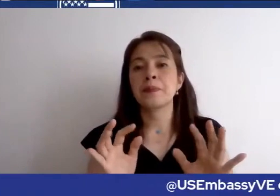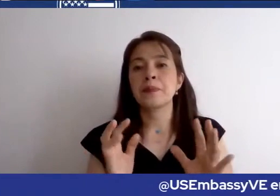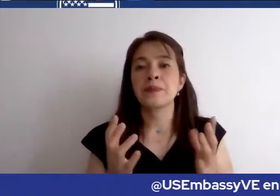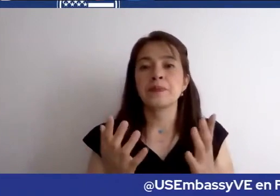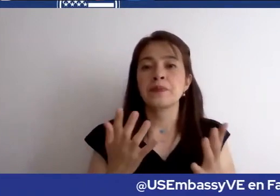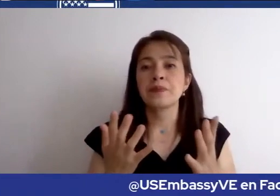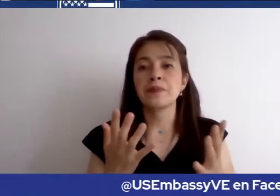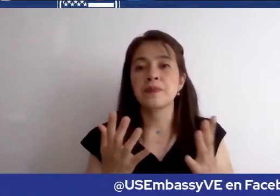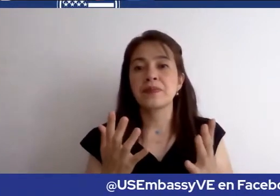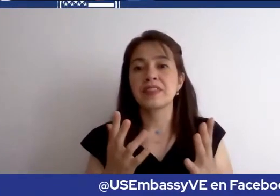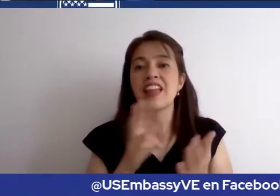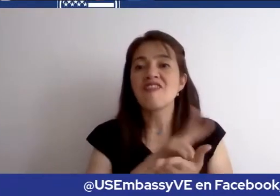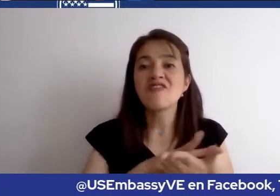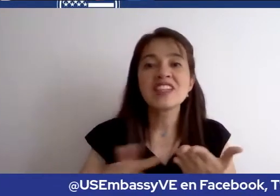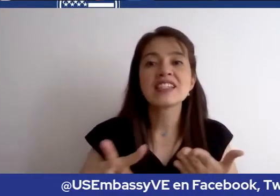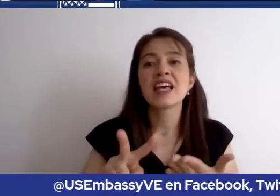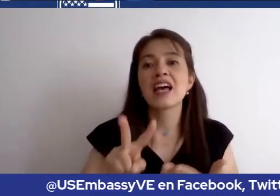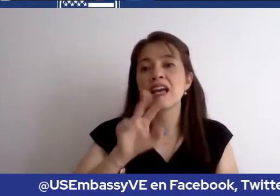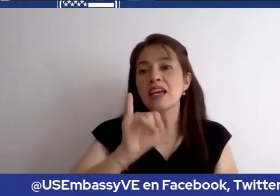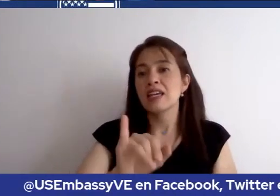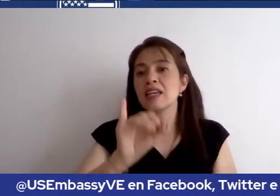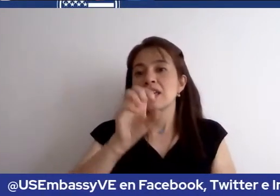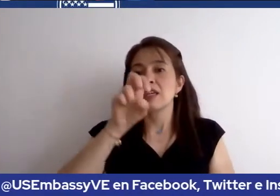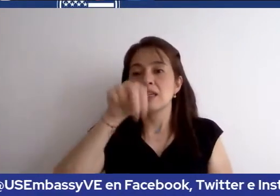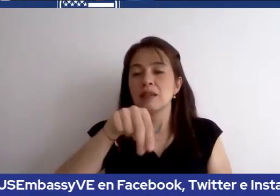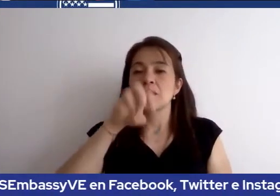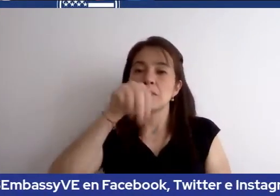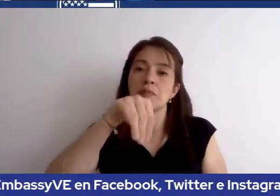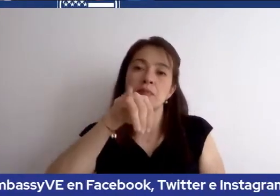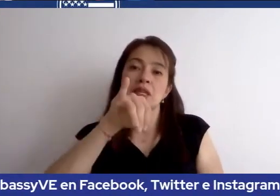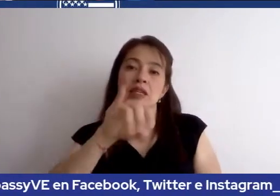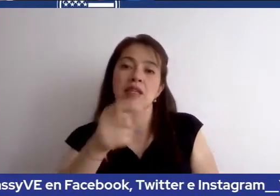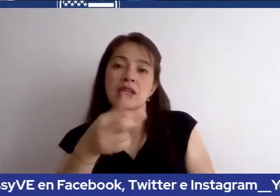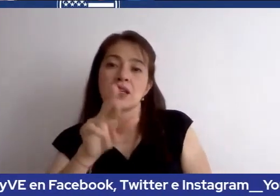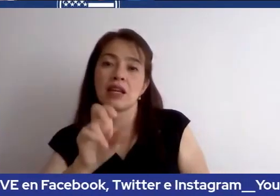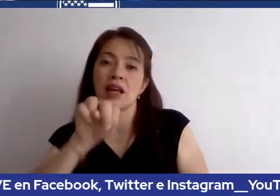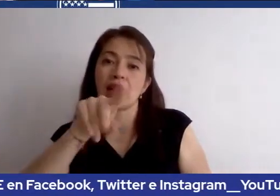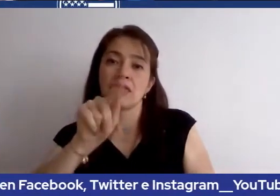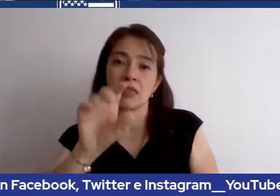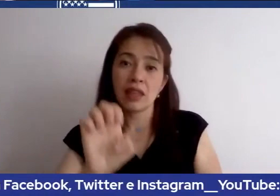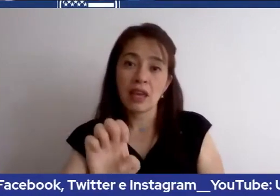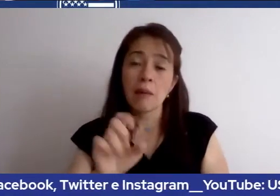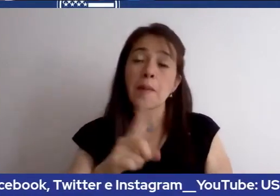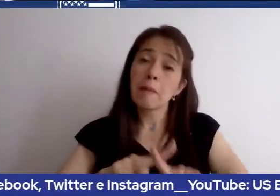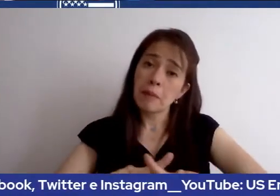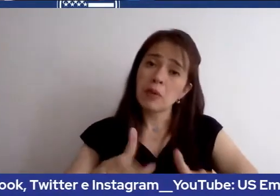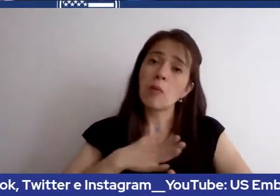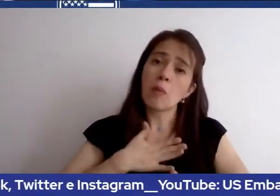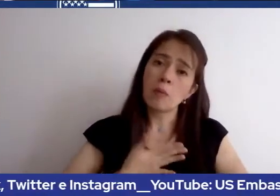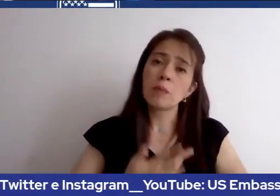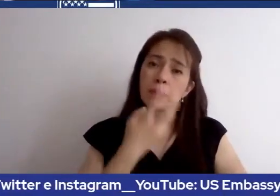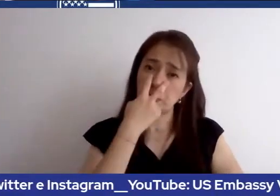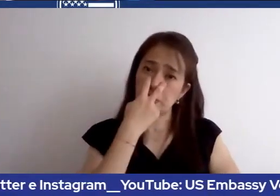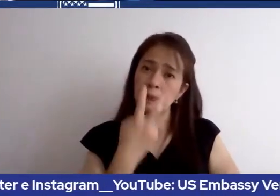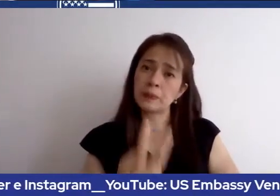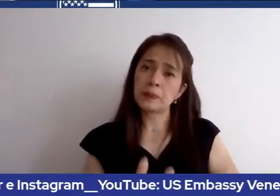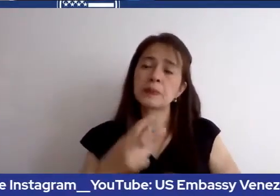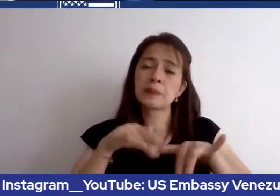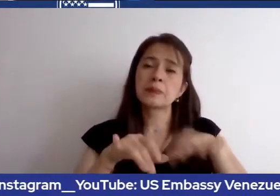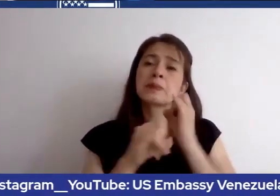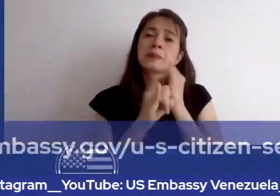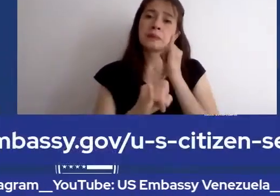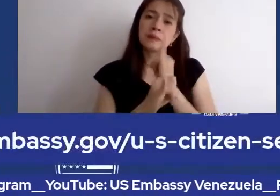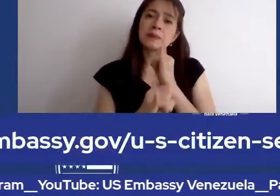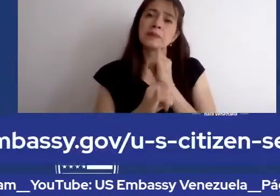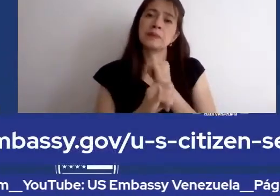secciones de visas inmigrante y no inmigrante, pero puede visitar nuestro sitio web para más